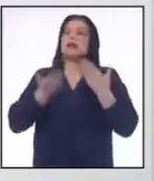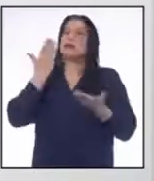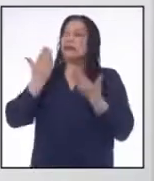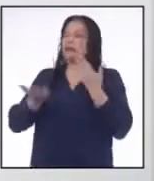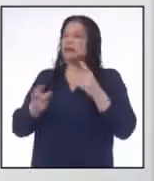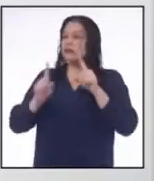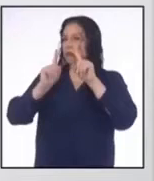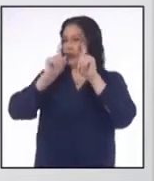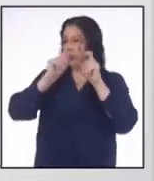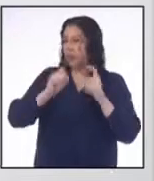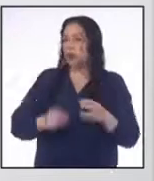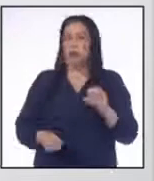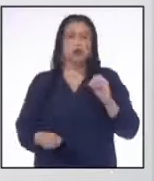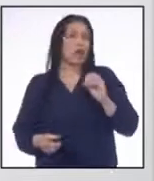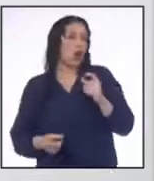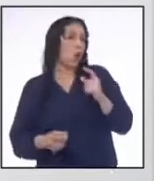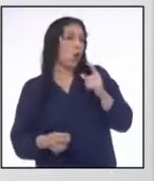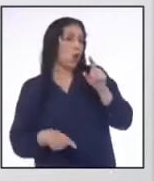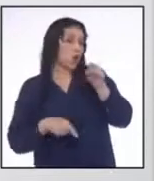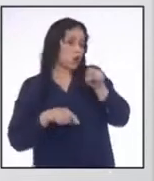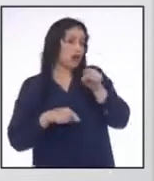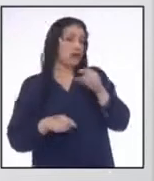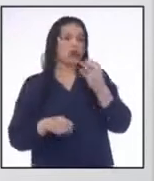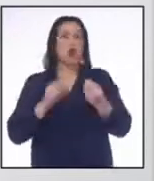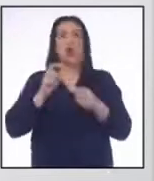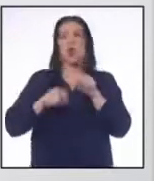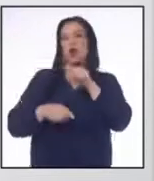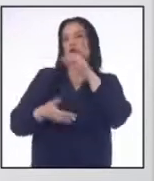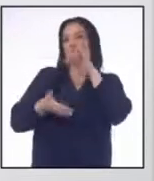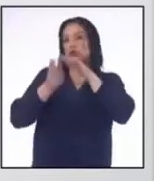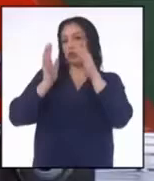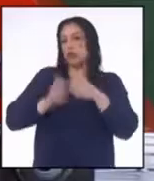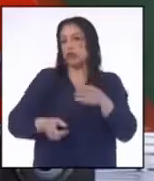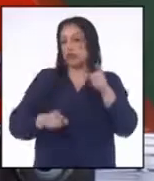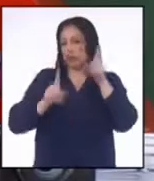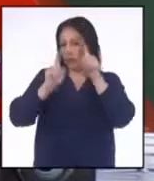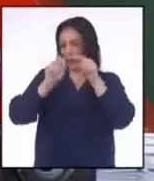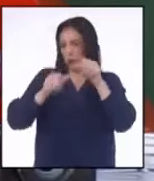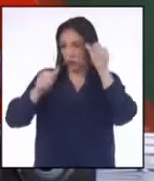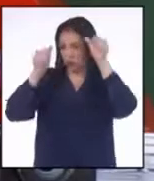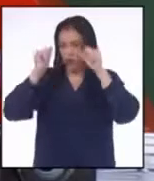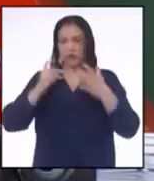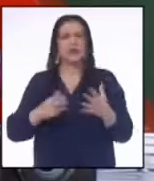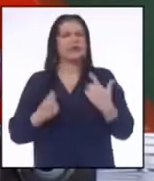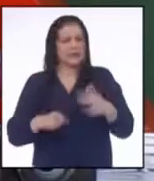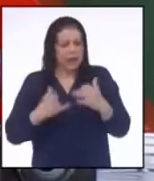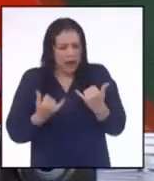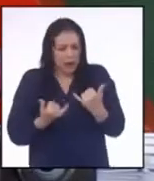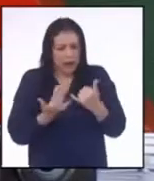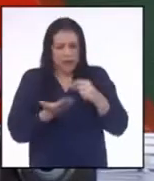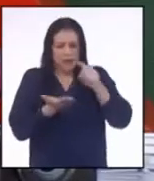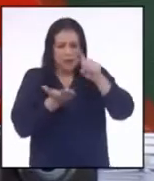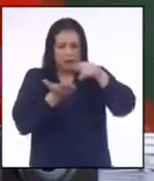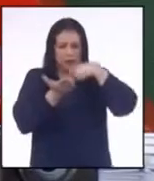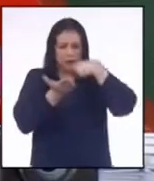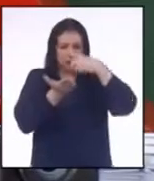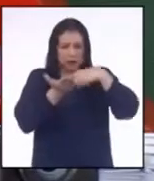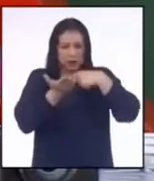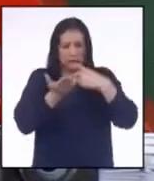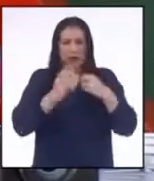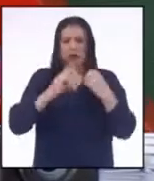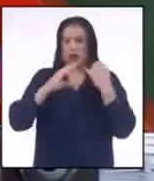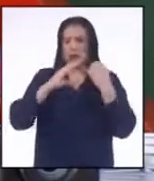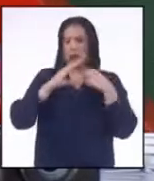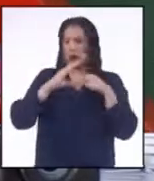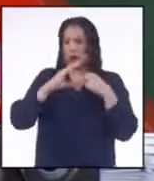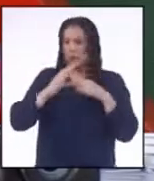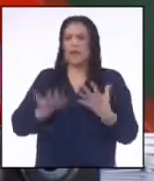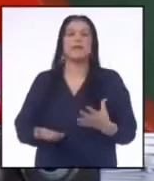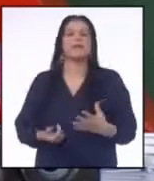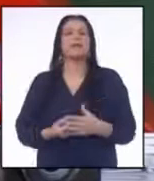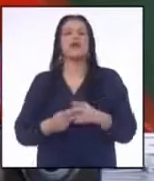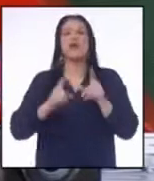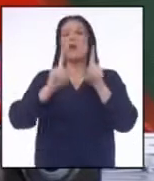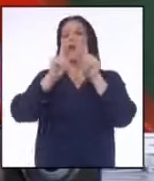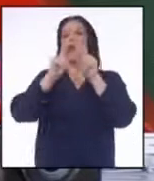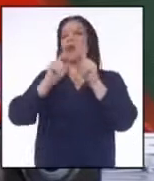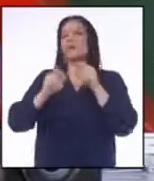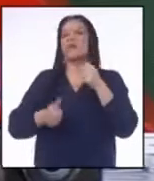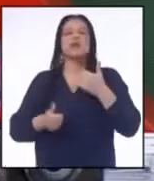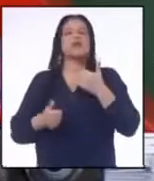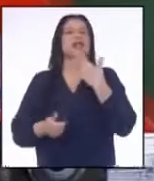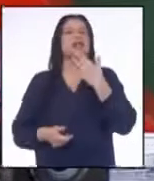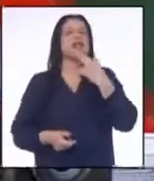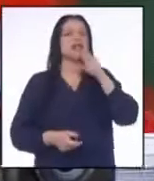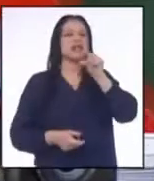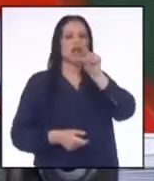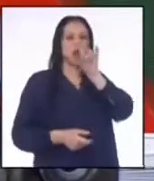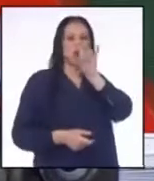alguna pregunta O ustedes o algún estudiante Justo nos acaba de llegar un correo Es una pregunta de